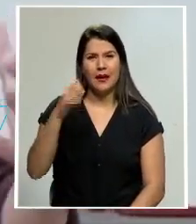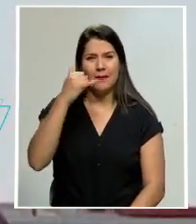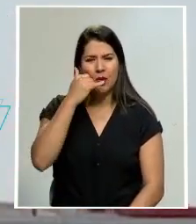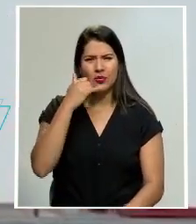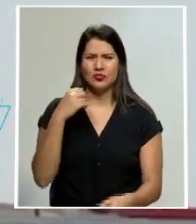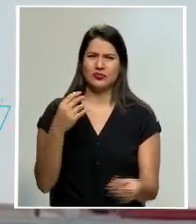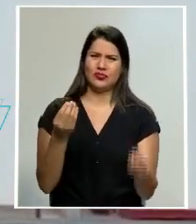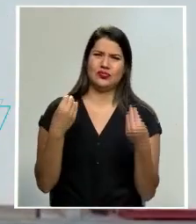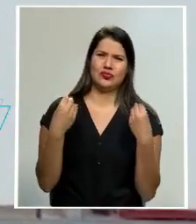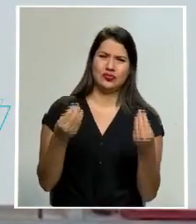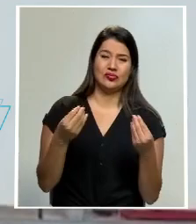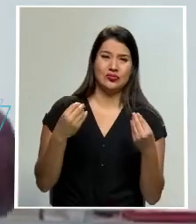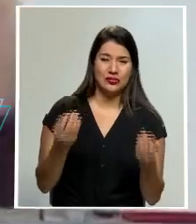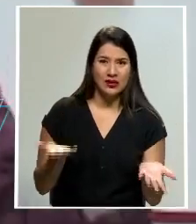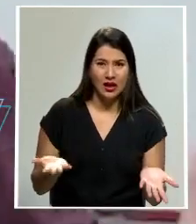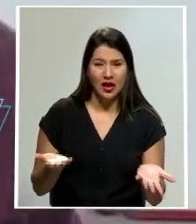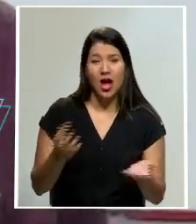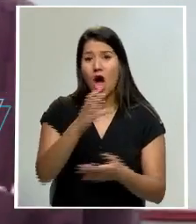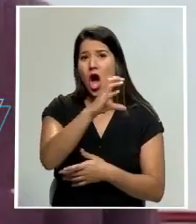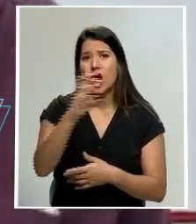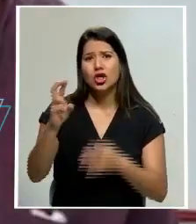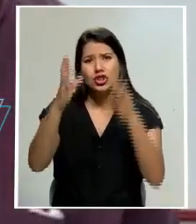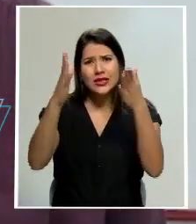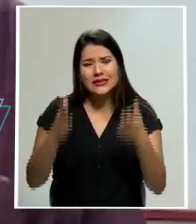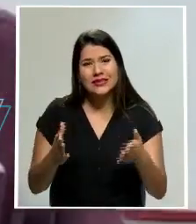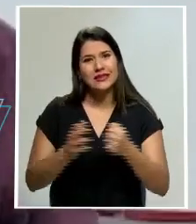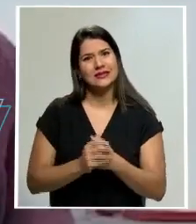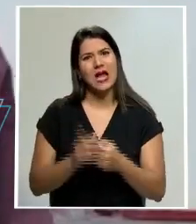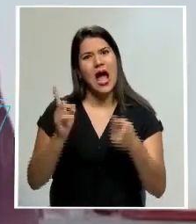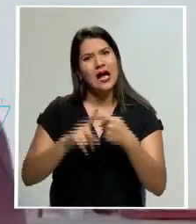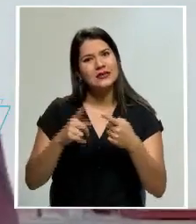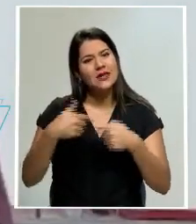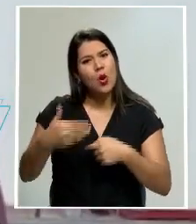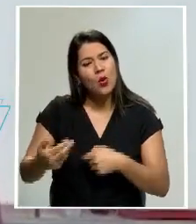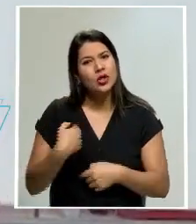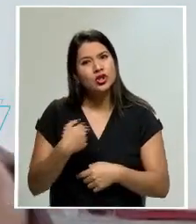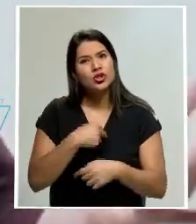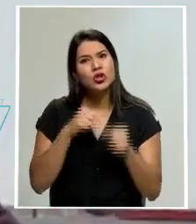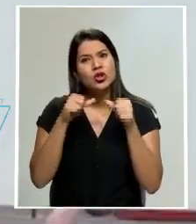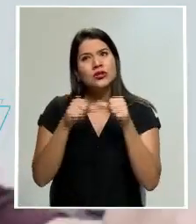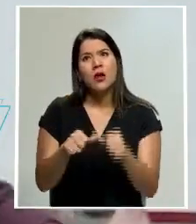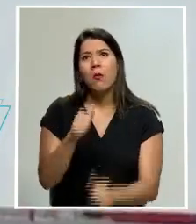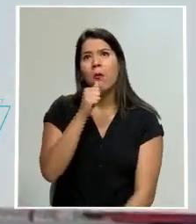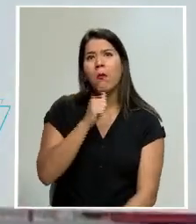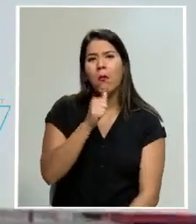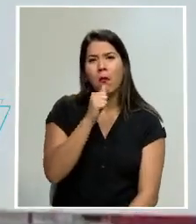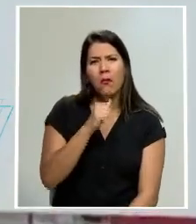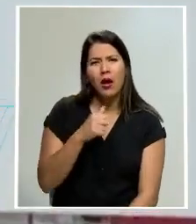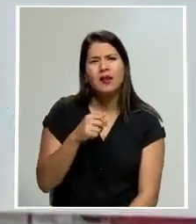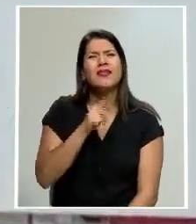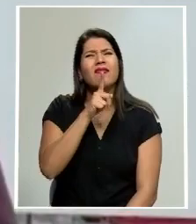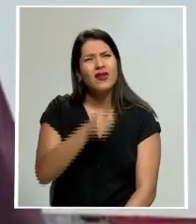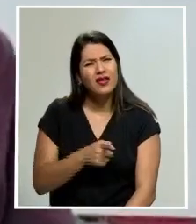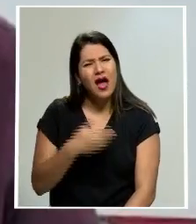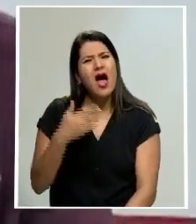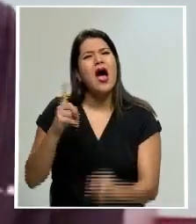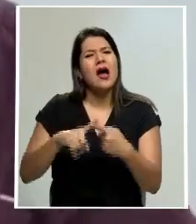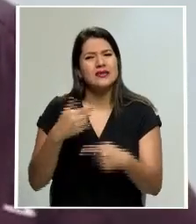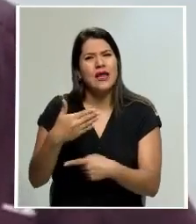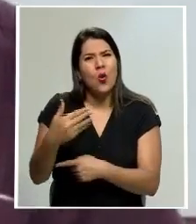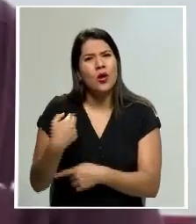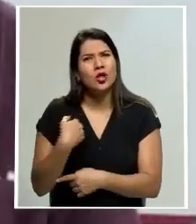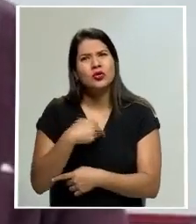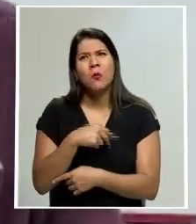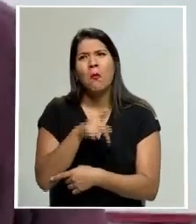barbaridad! ¡Costarricenses, hasta cuándo vamos a aguantar! En serio, ¿hasta cuándo vamos a aguantar? Un